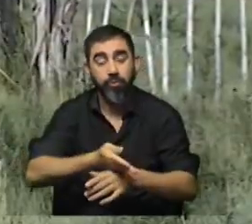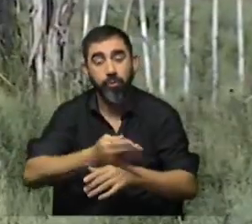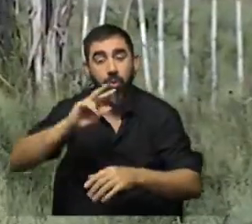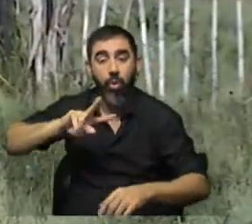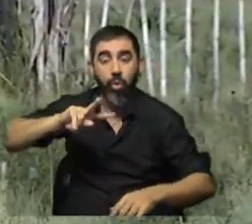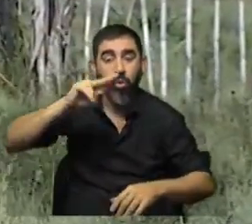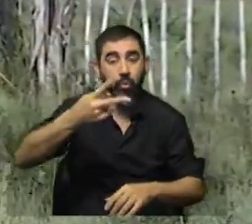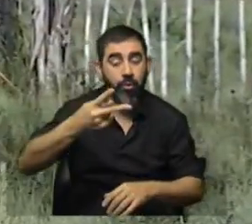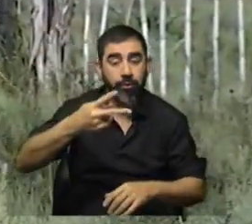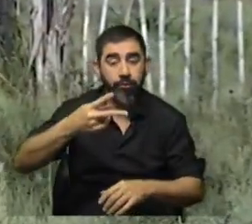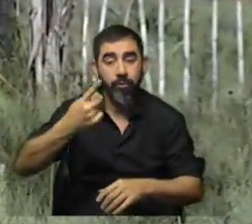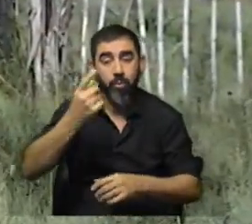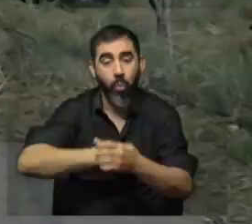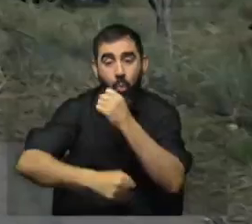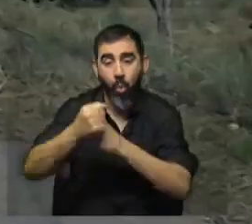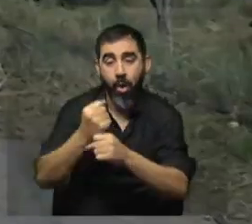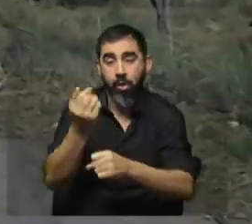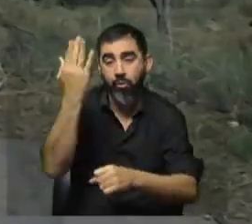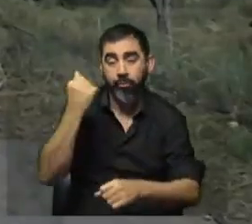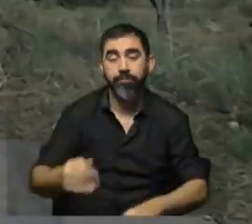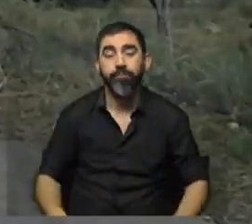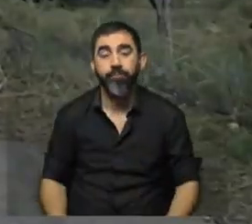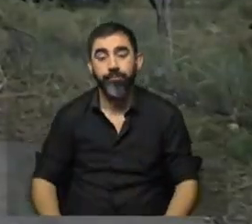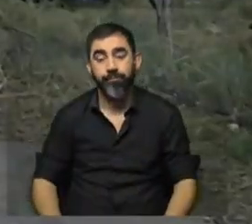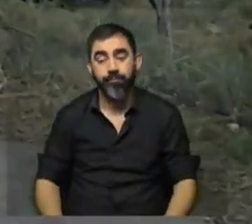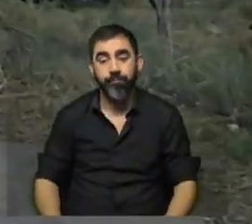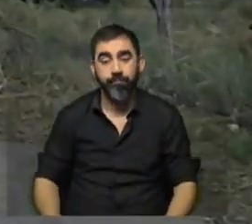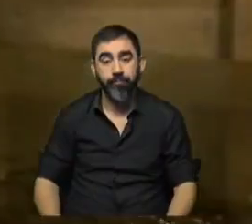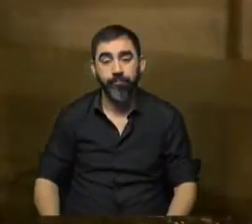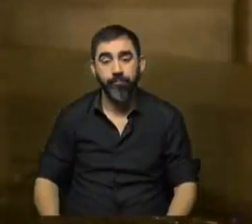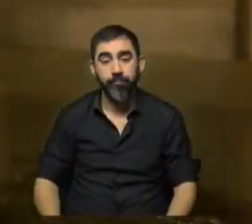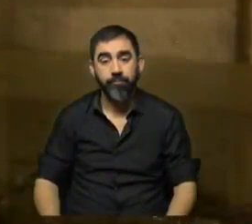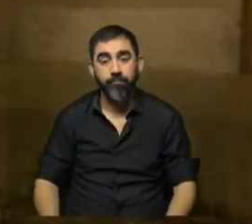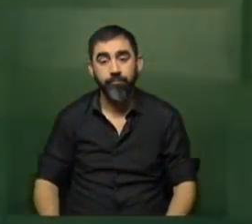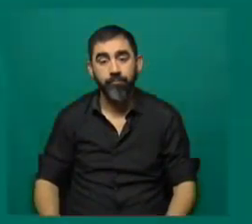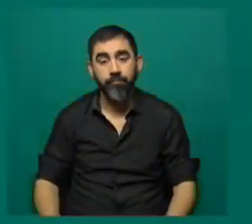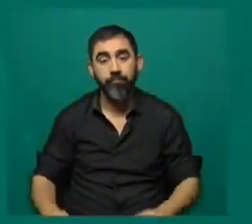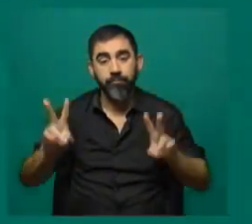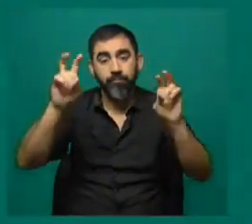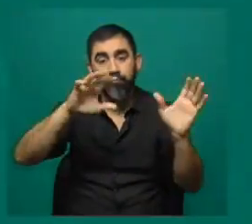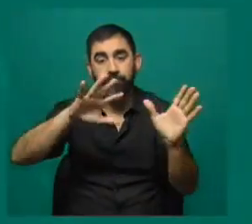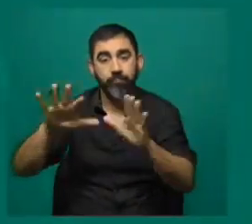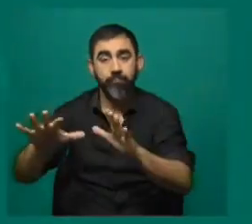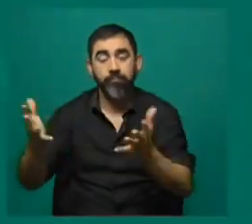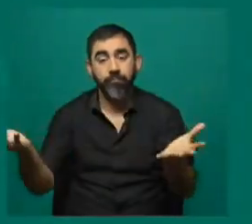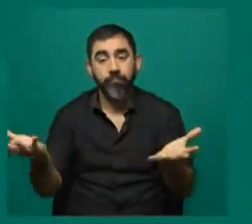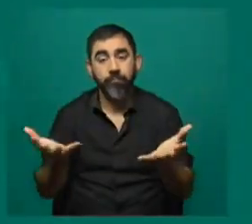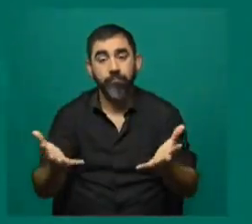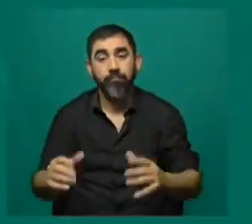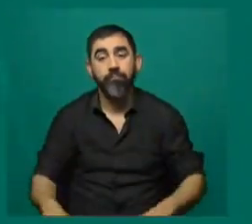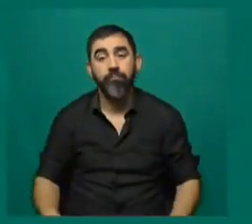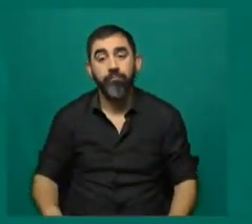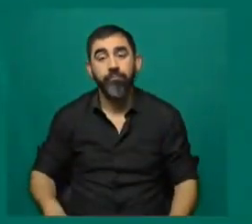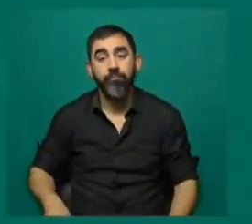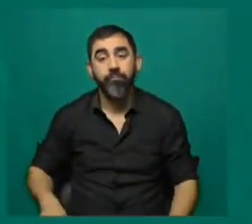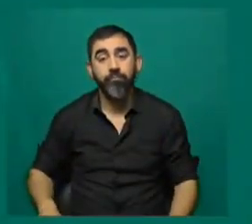doble que un año antes. Muy bien, vamos a ir ahora con otros asuntos. Lo contábamos en